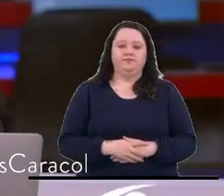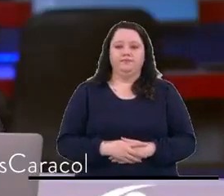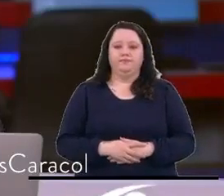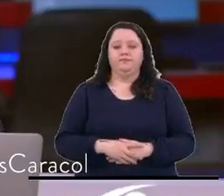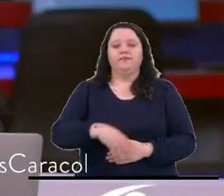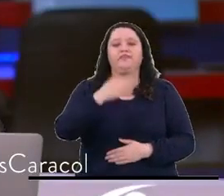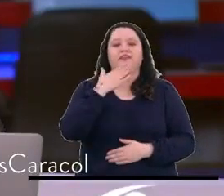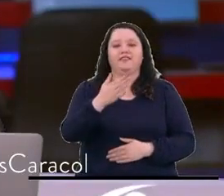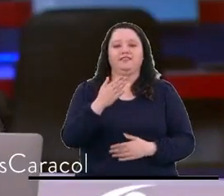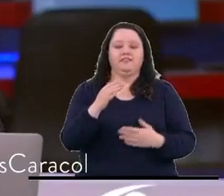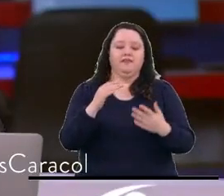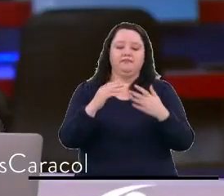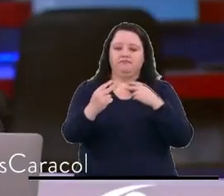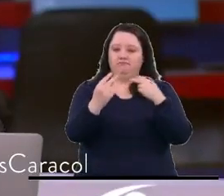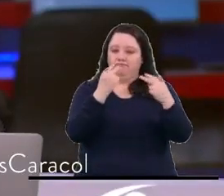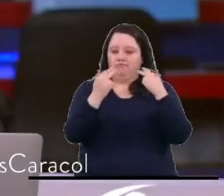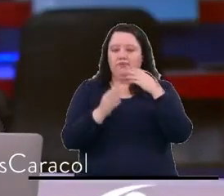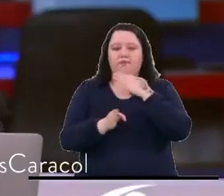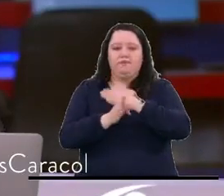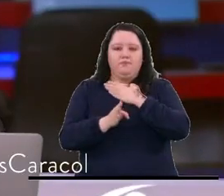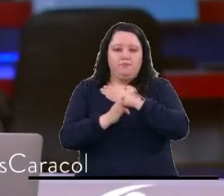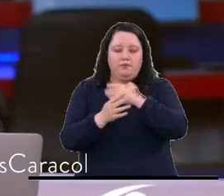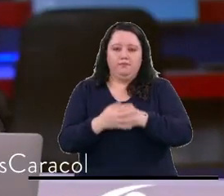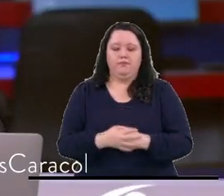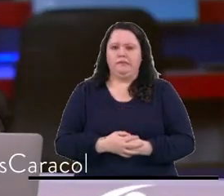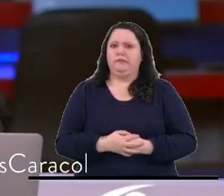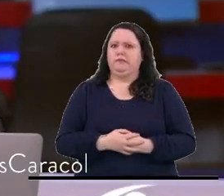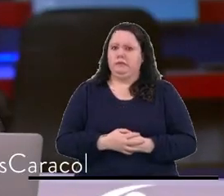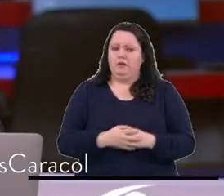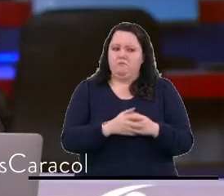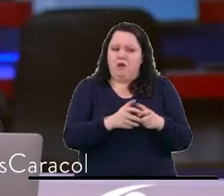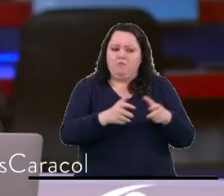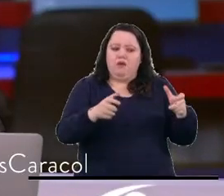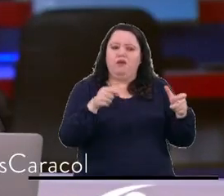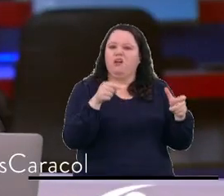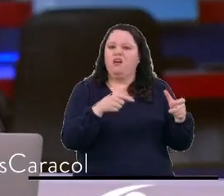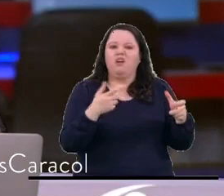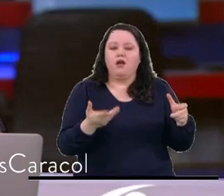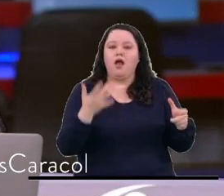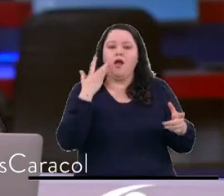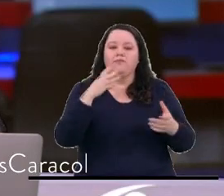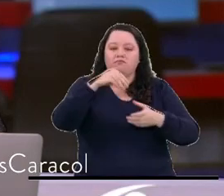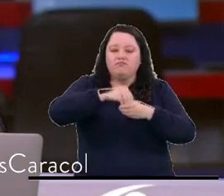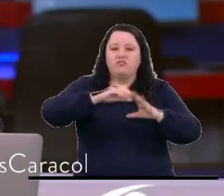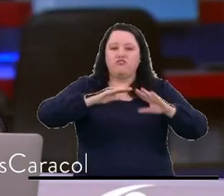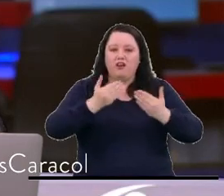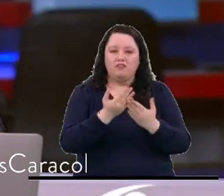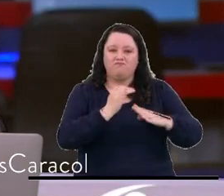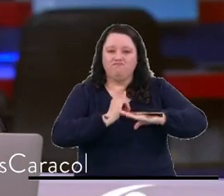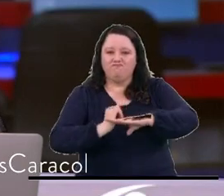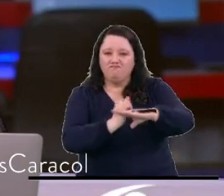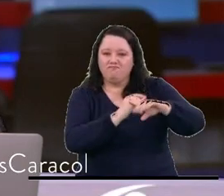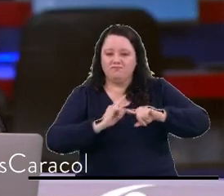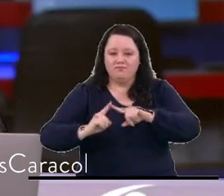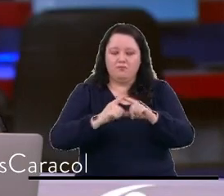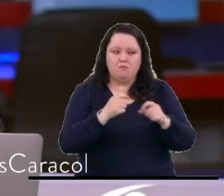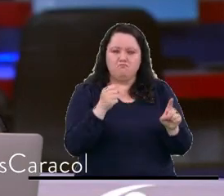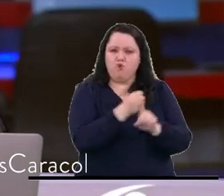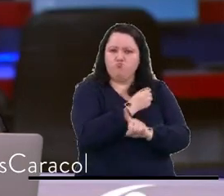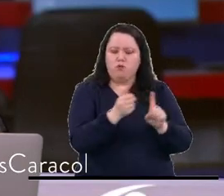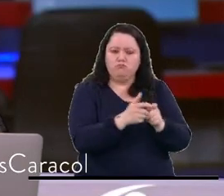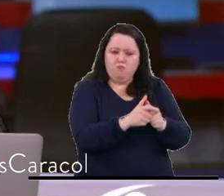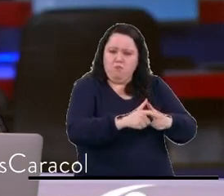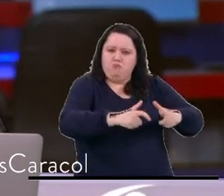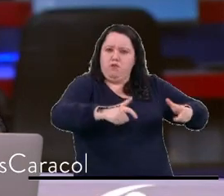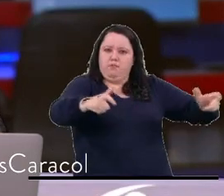Gracias por continuar con nosotros. Es alarmante el aumento de casos de matoneo en las instituciones educativas en el país. Entre el